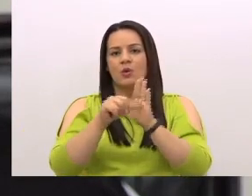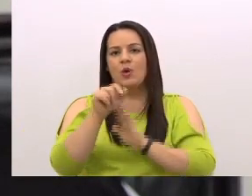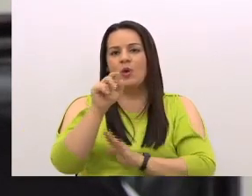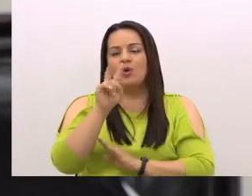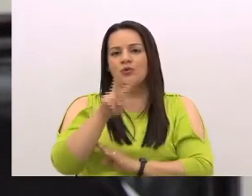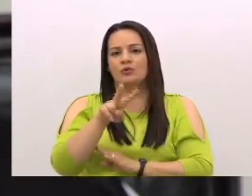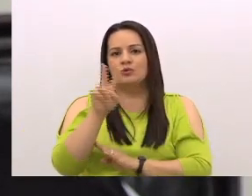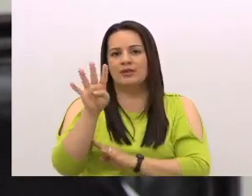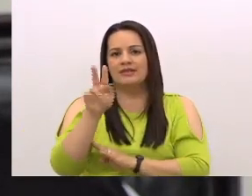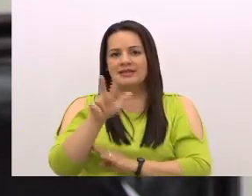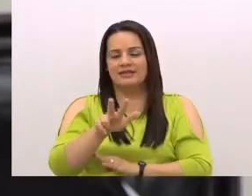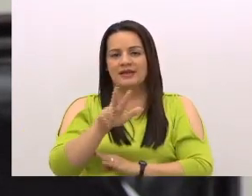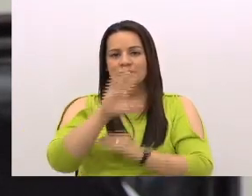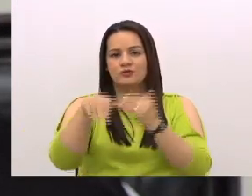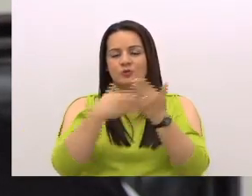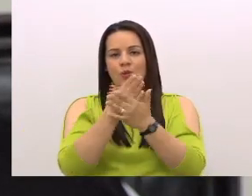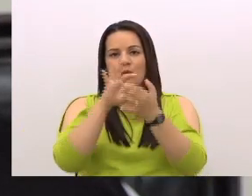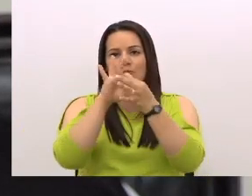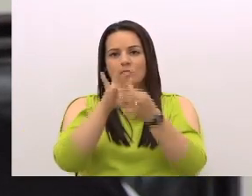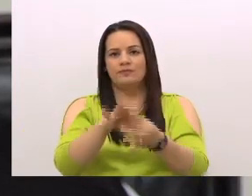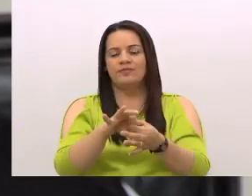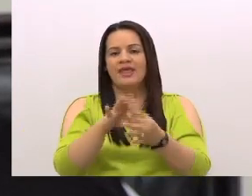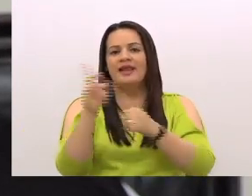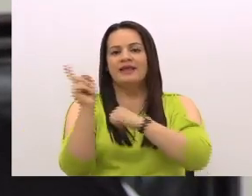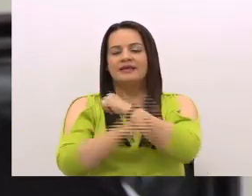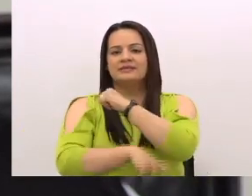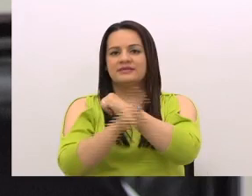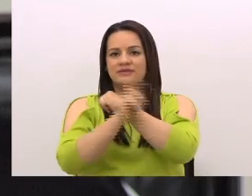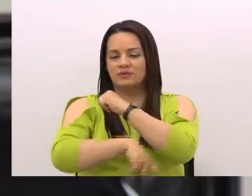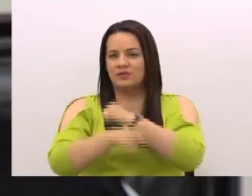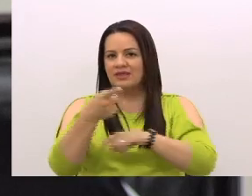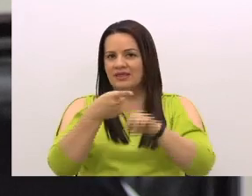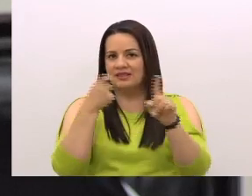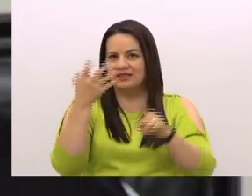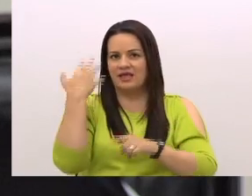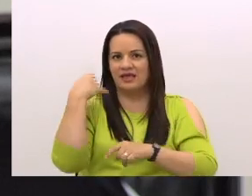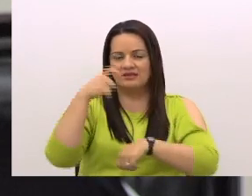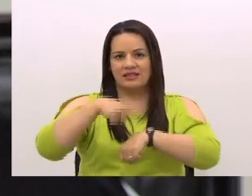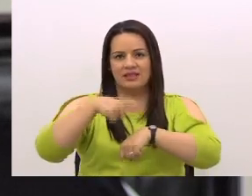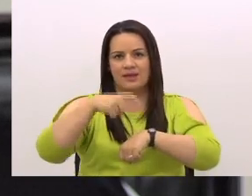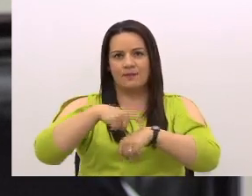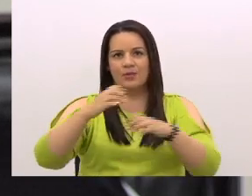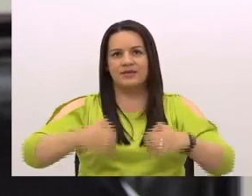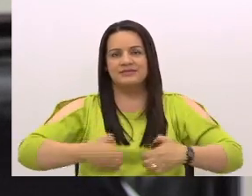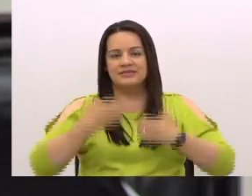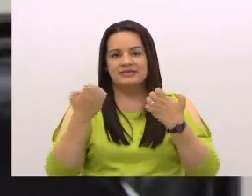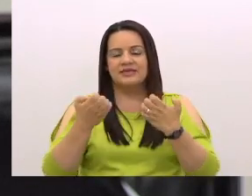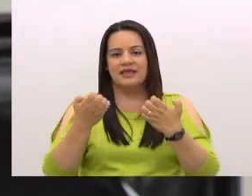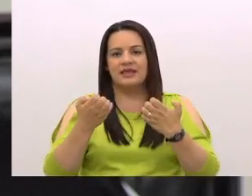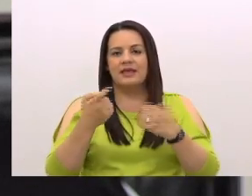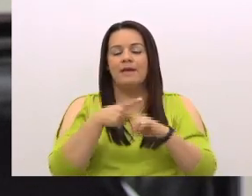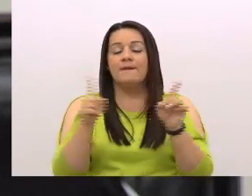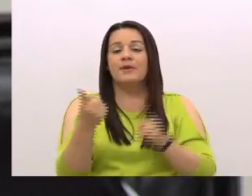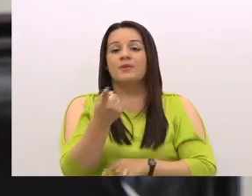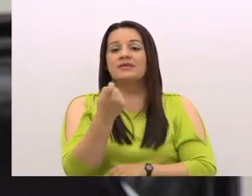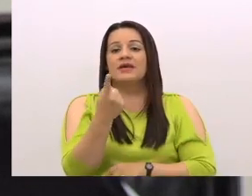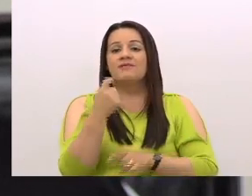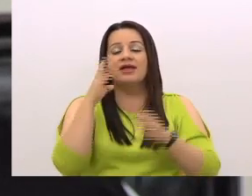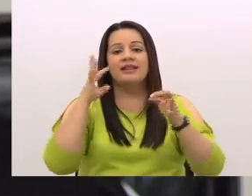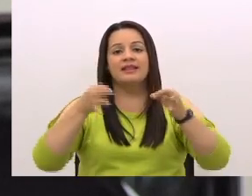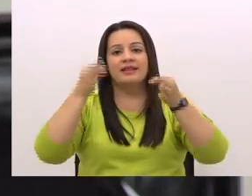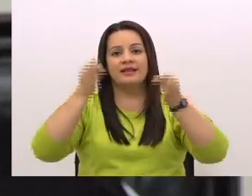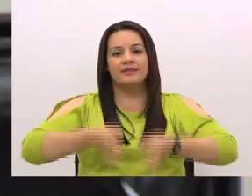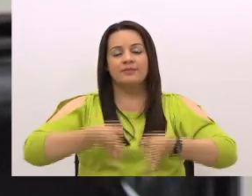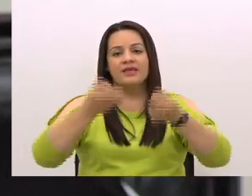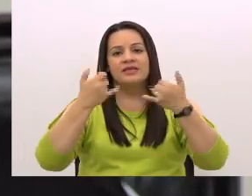todo lo que se refiere a las sanciones que desde hace mucho tiempo existen, pero hacía falta determinar y sigue